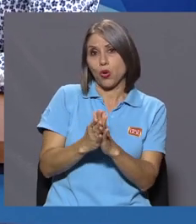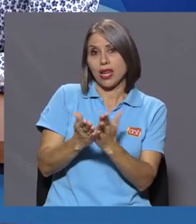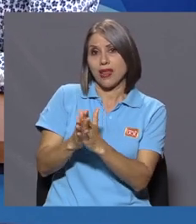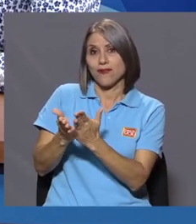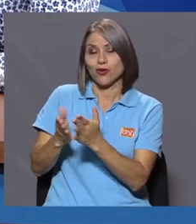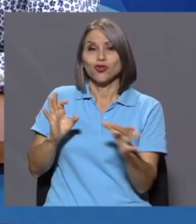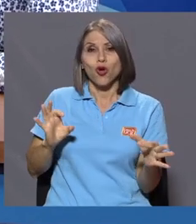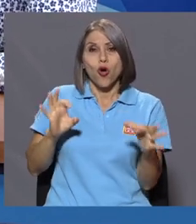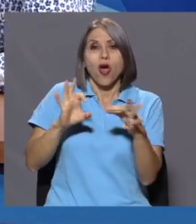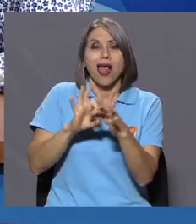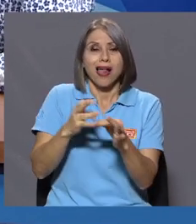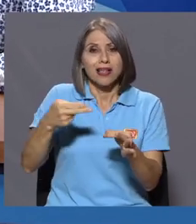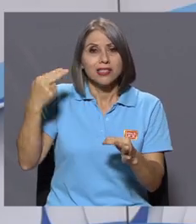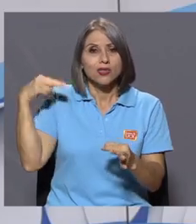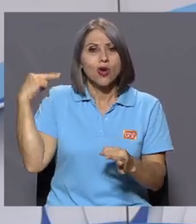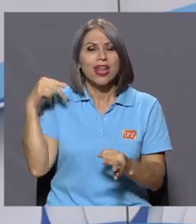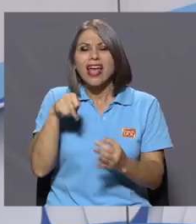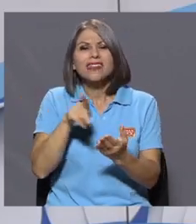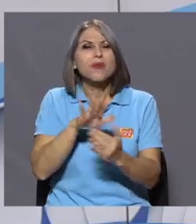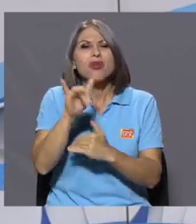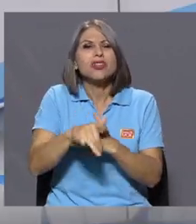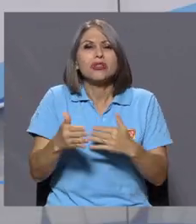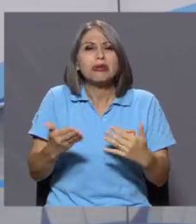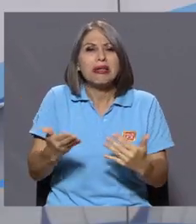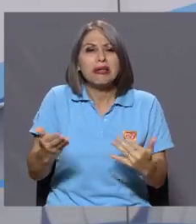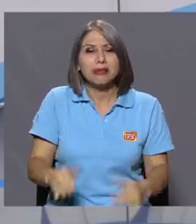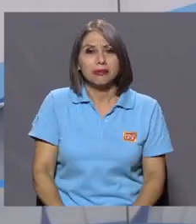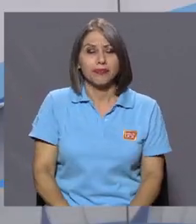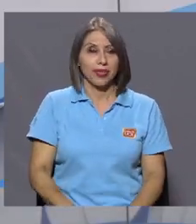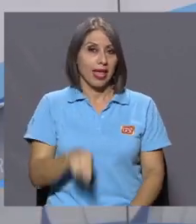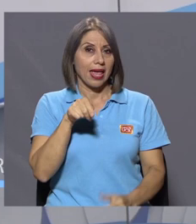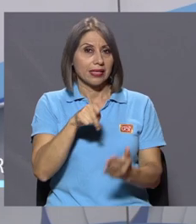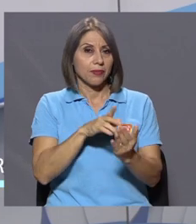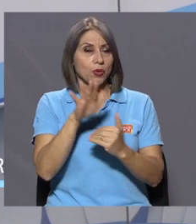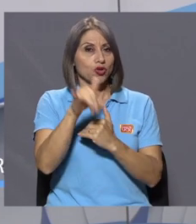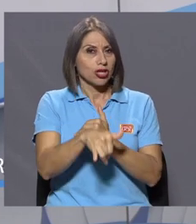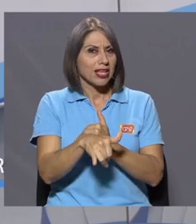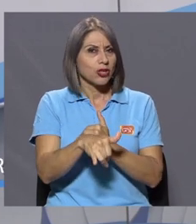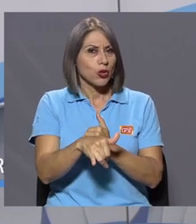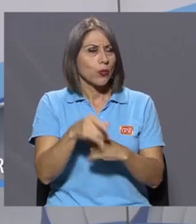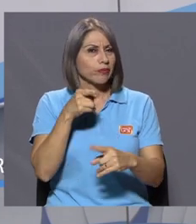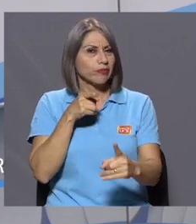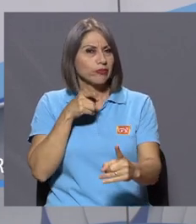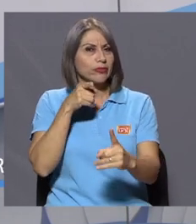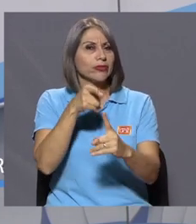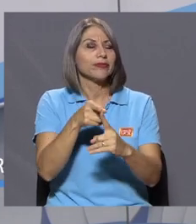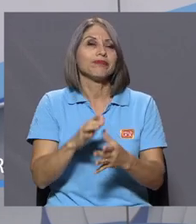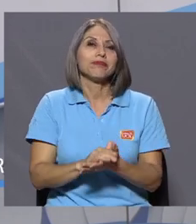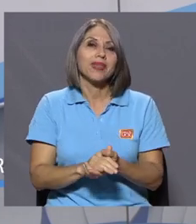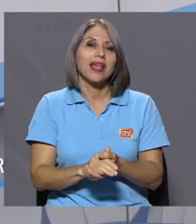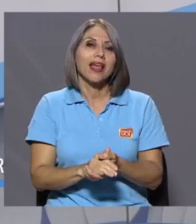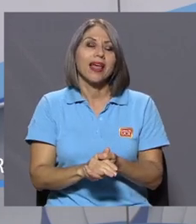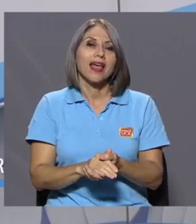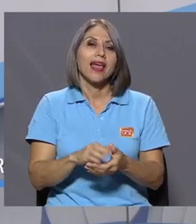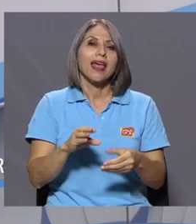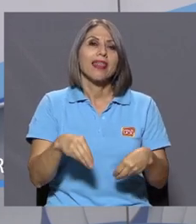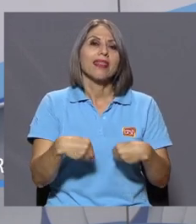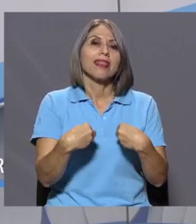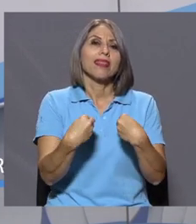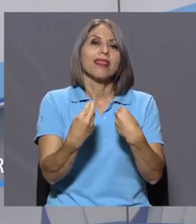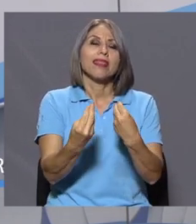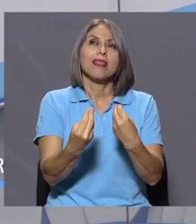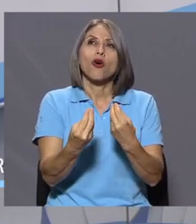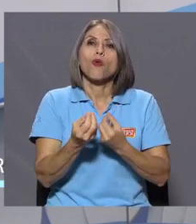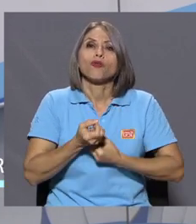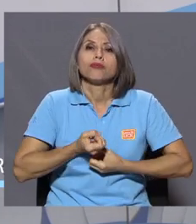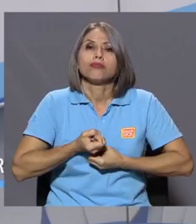¿De qué trata el proyecto? Bueno, el proyecto sobre todo trata de darle voz a la memoria